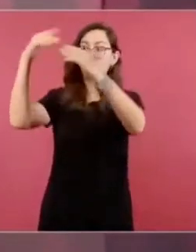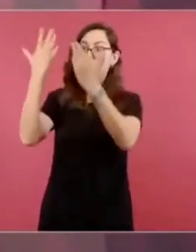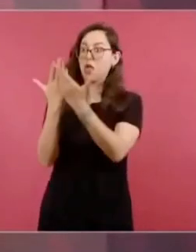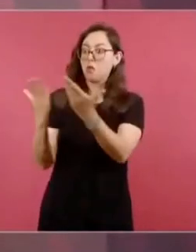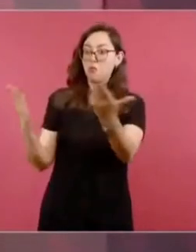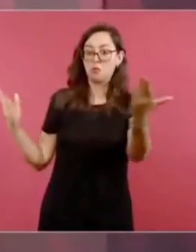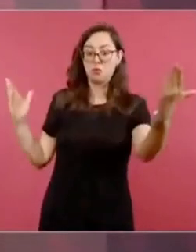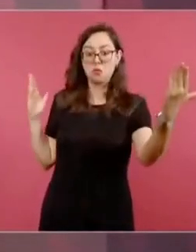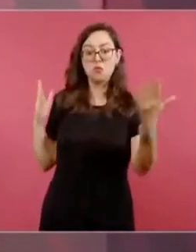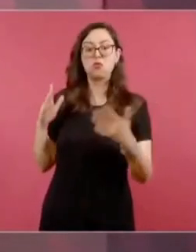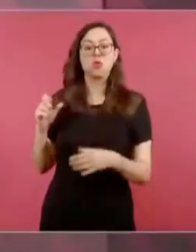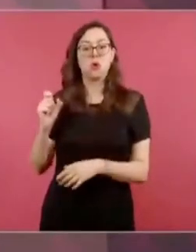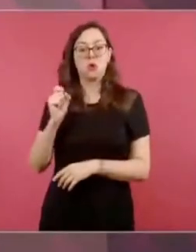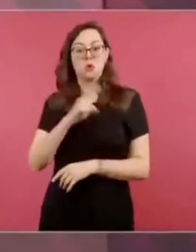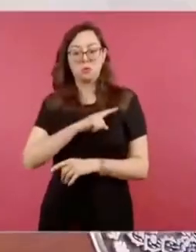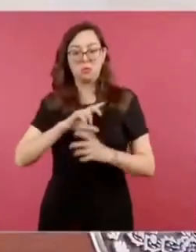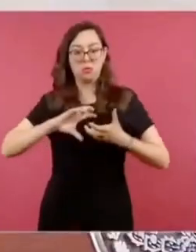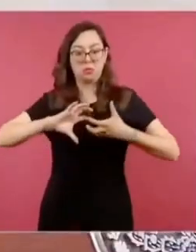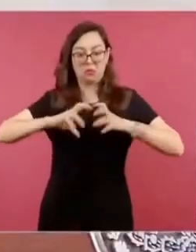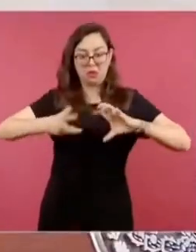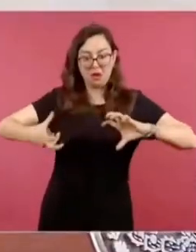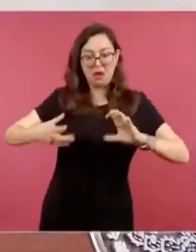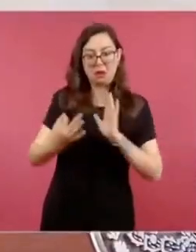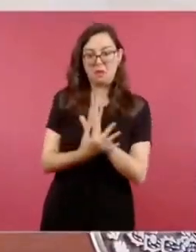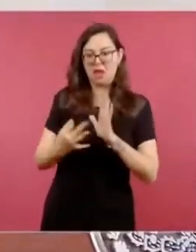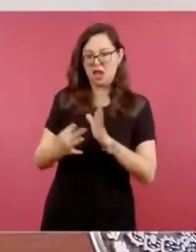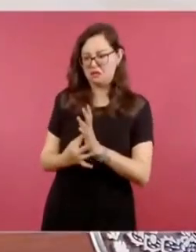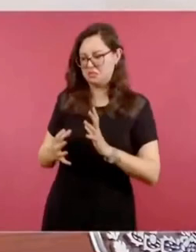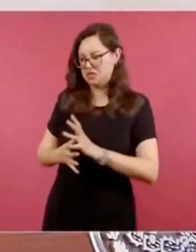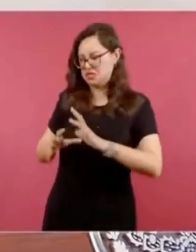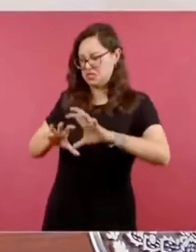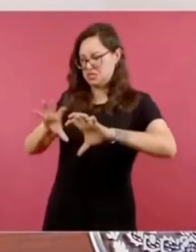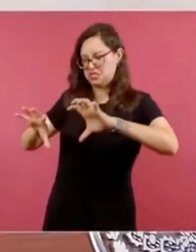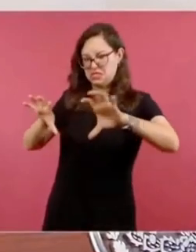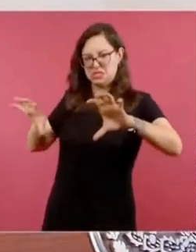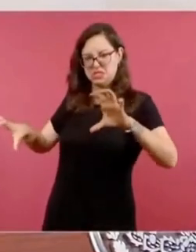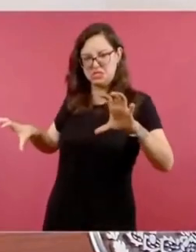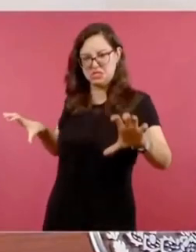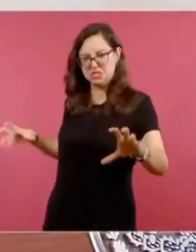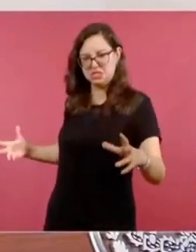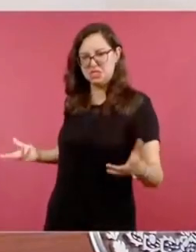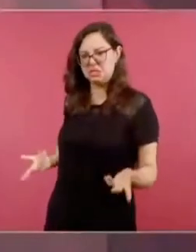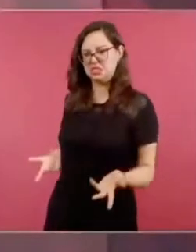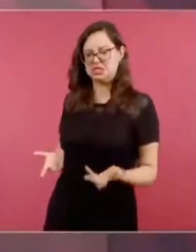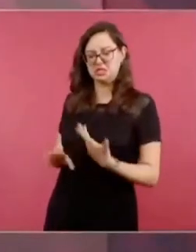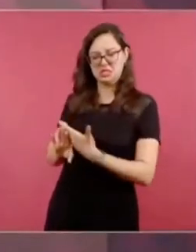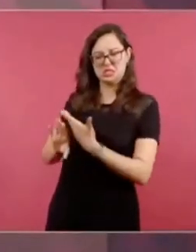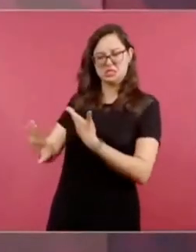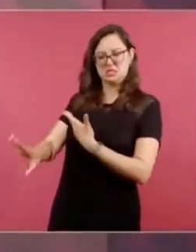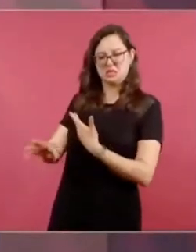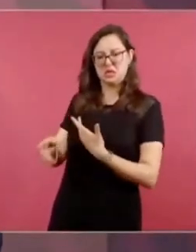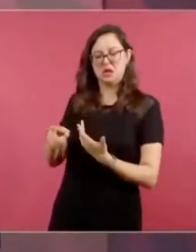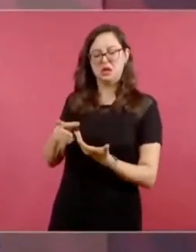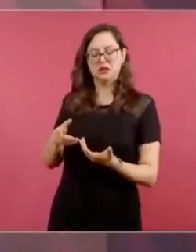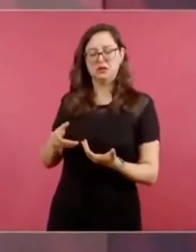alambres de púa y con